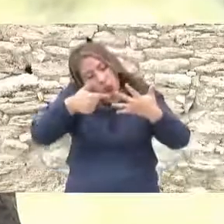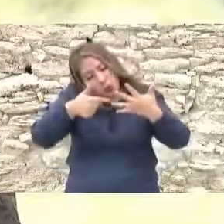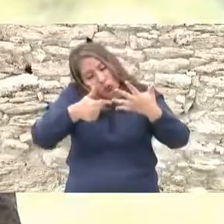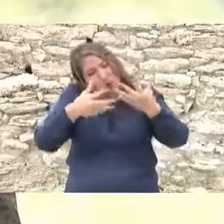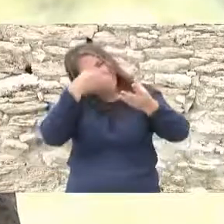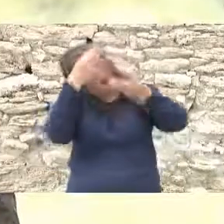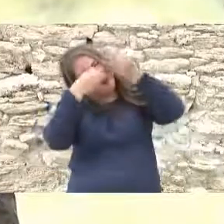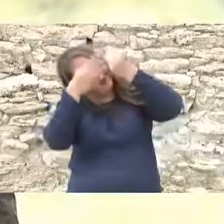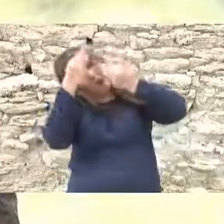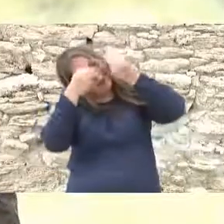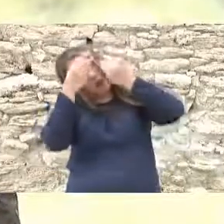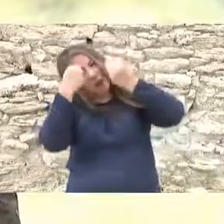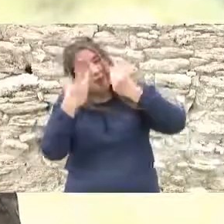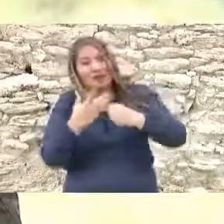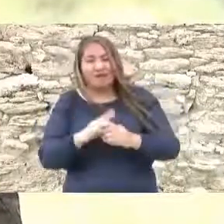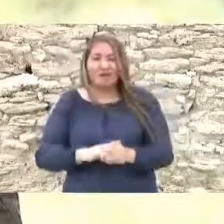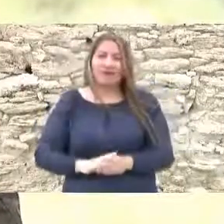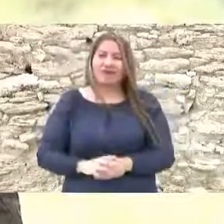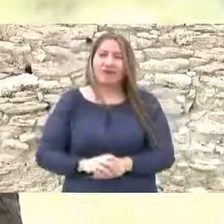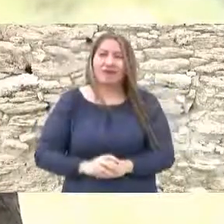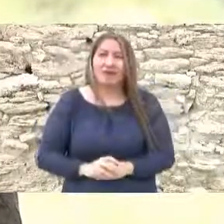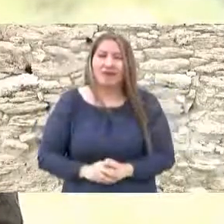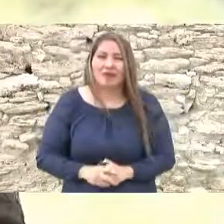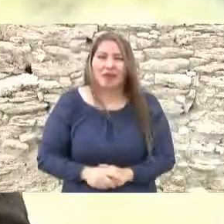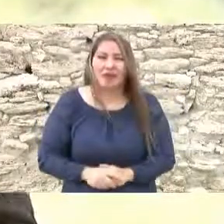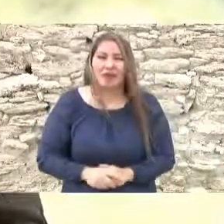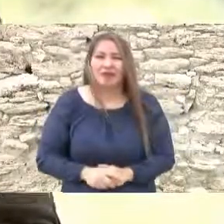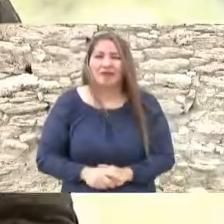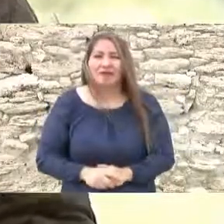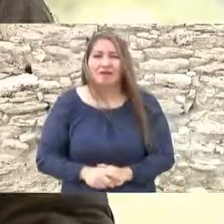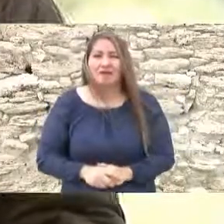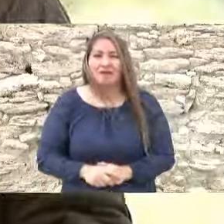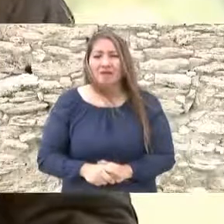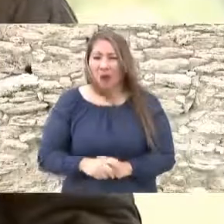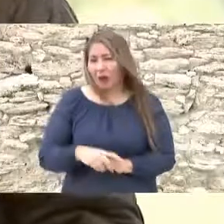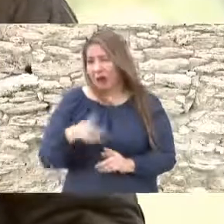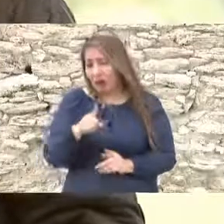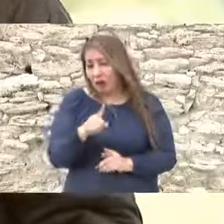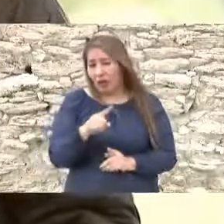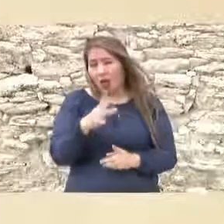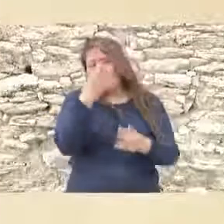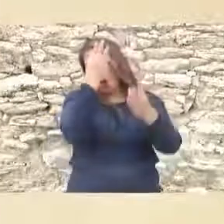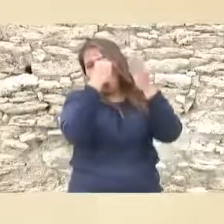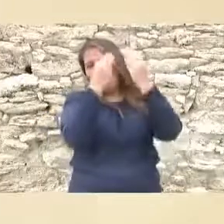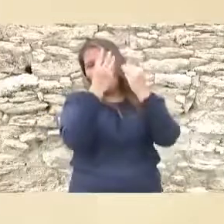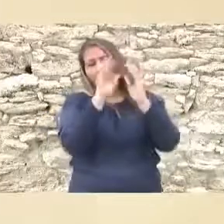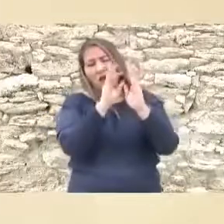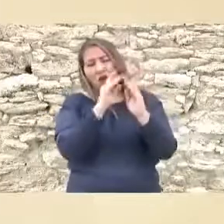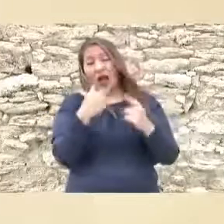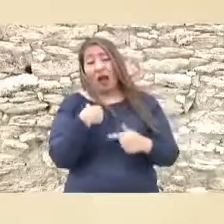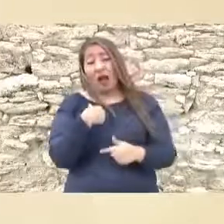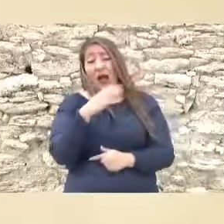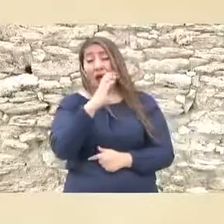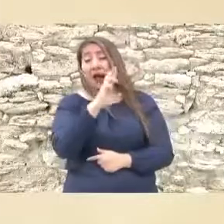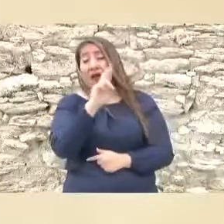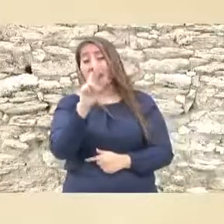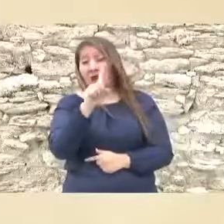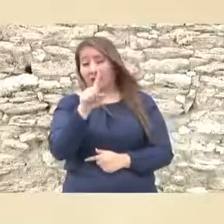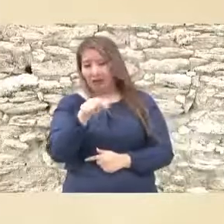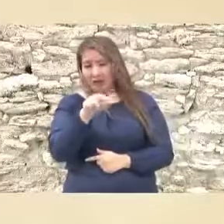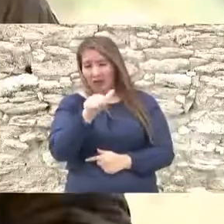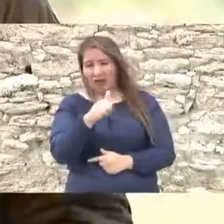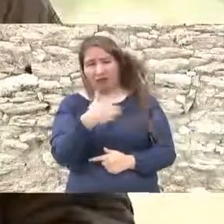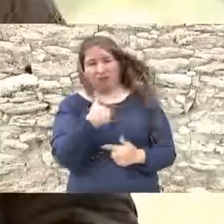seguramente forman a Venustiano Carranza y